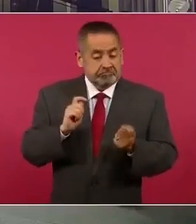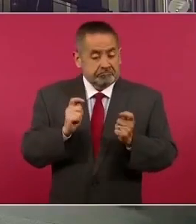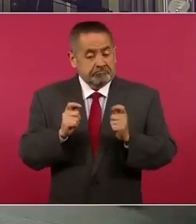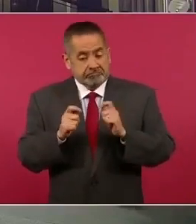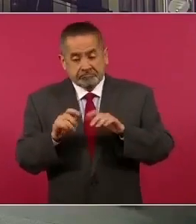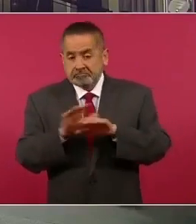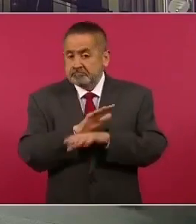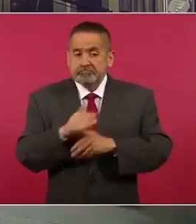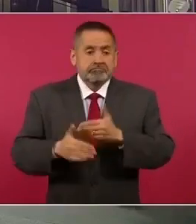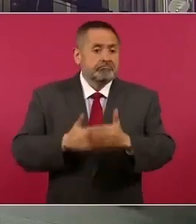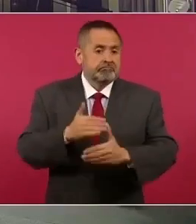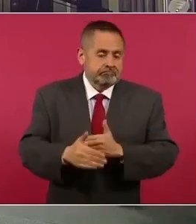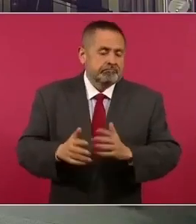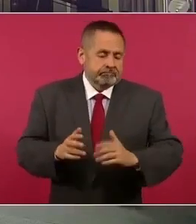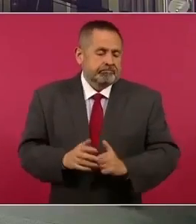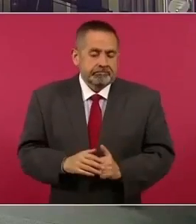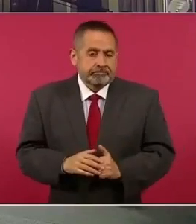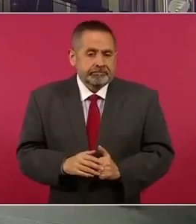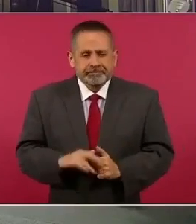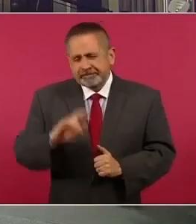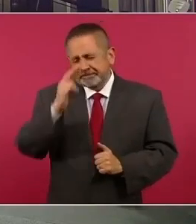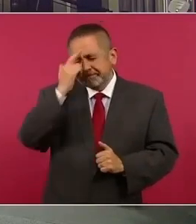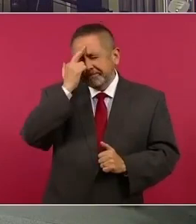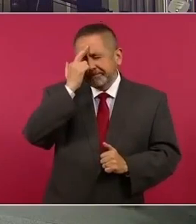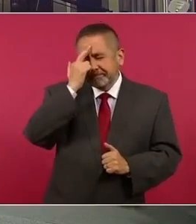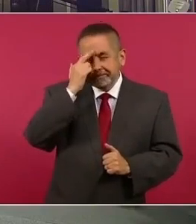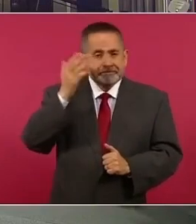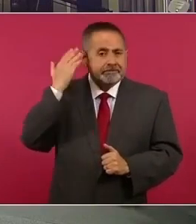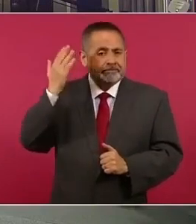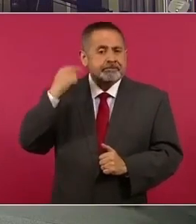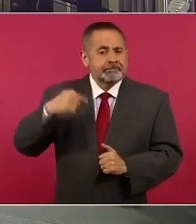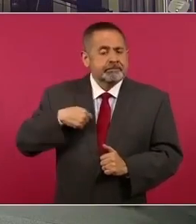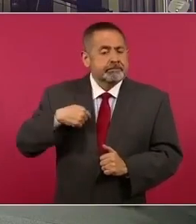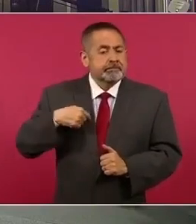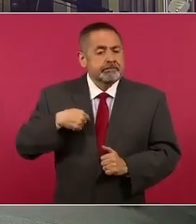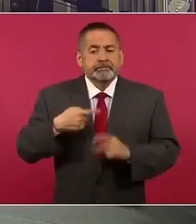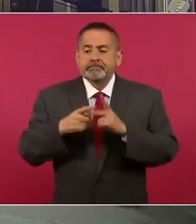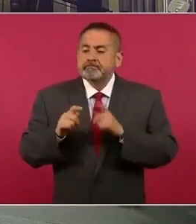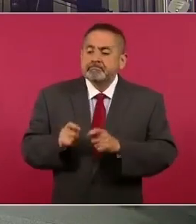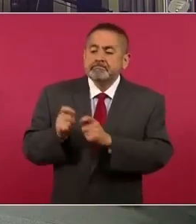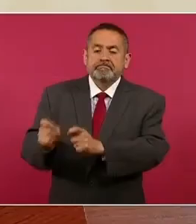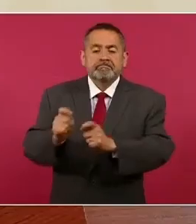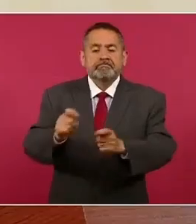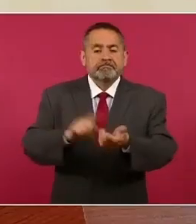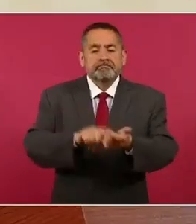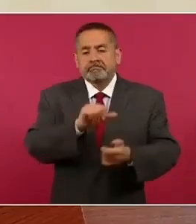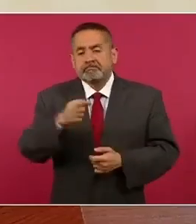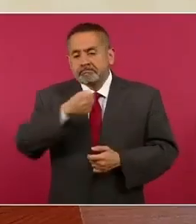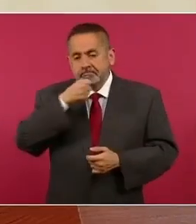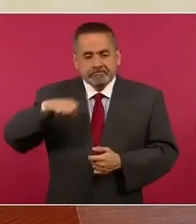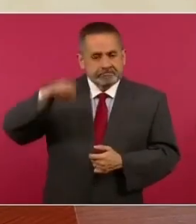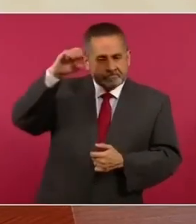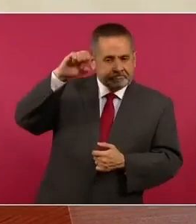de acuerdo cuando empezamos a entregar los apoyos a los adultos mayores las